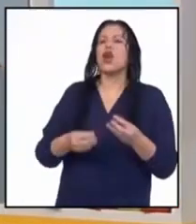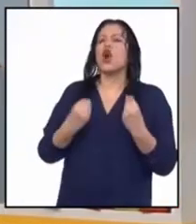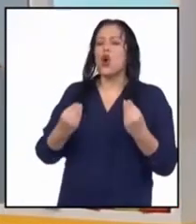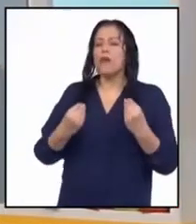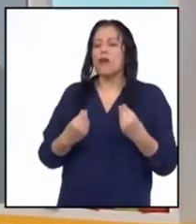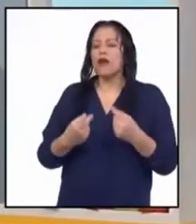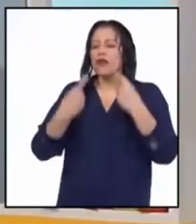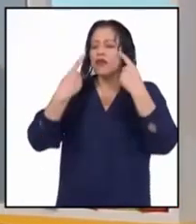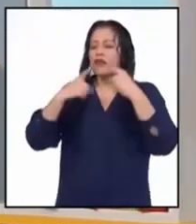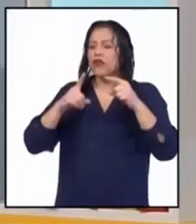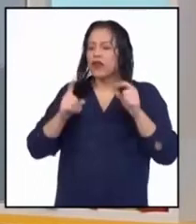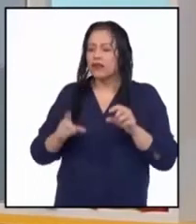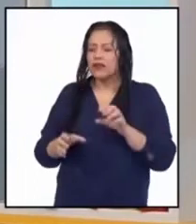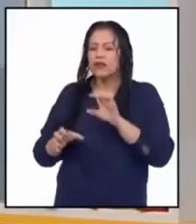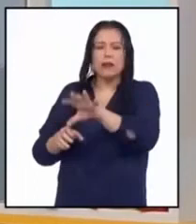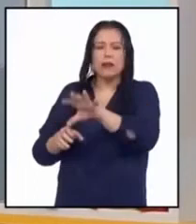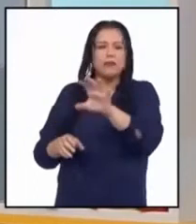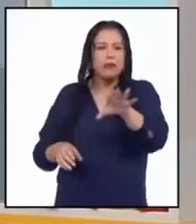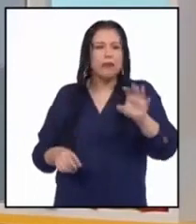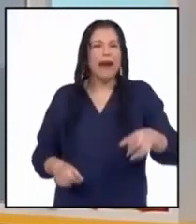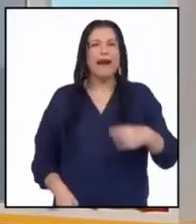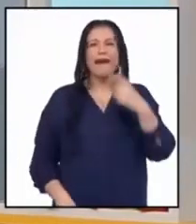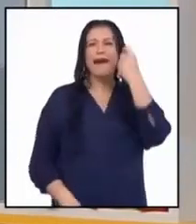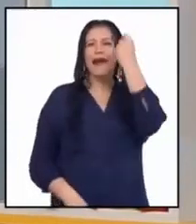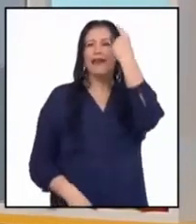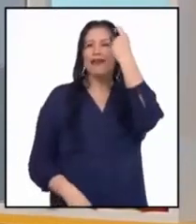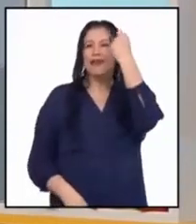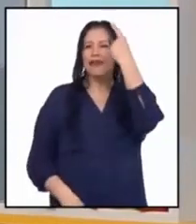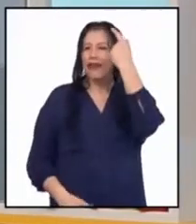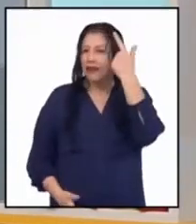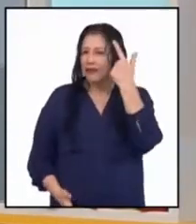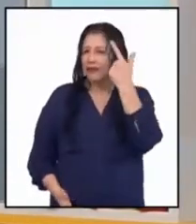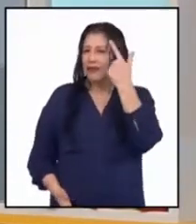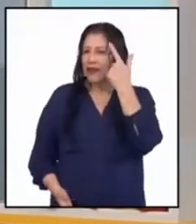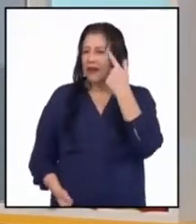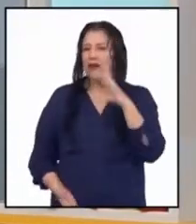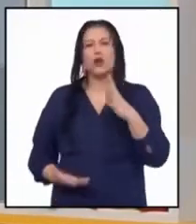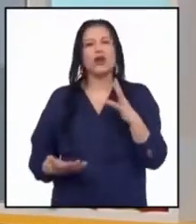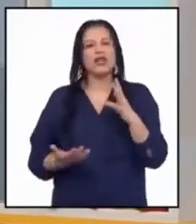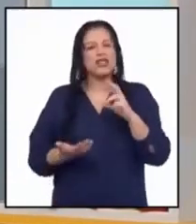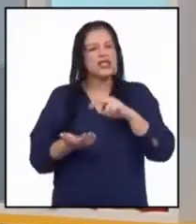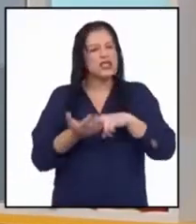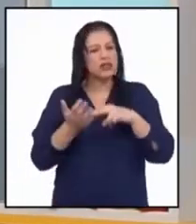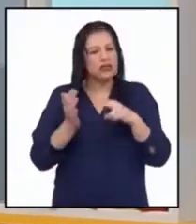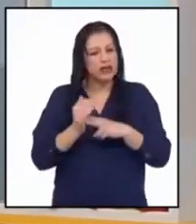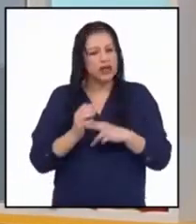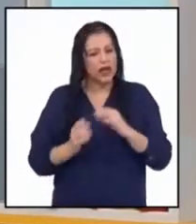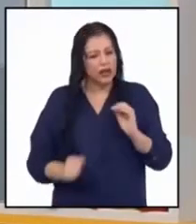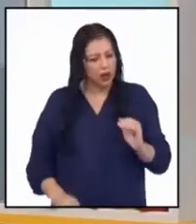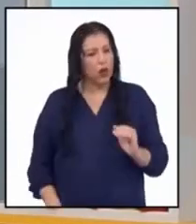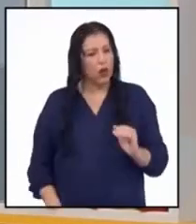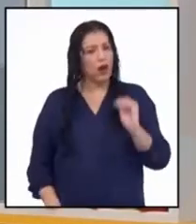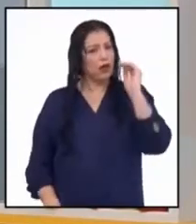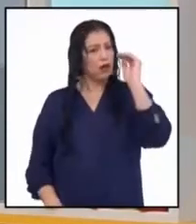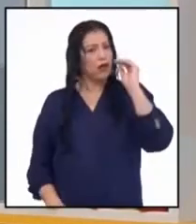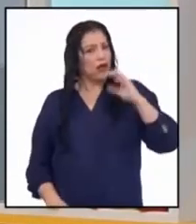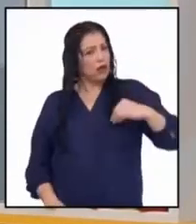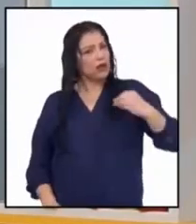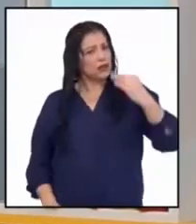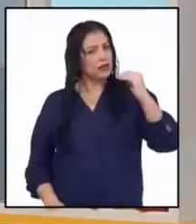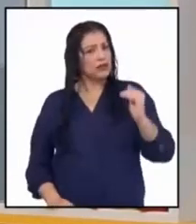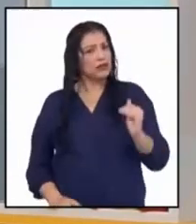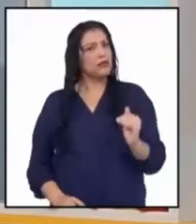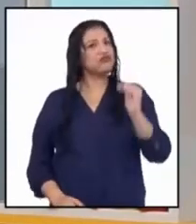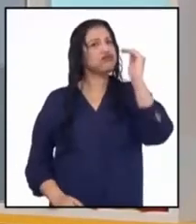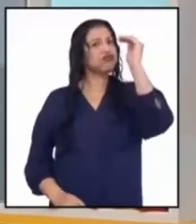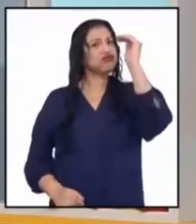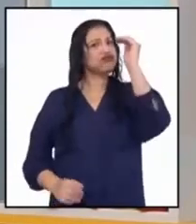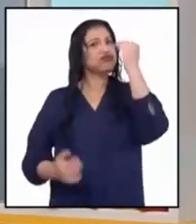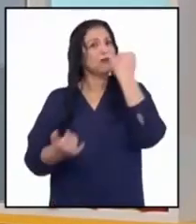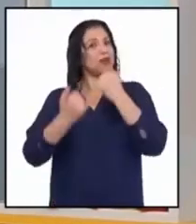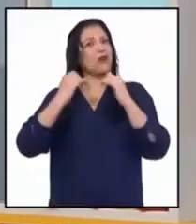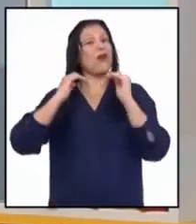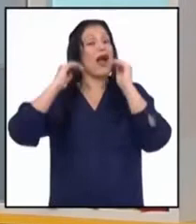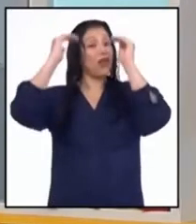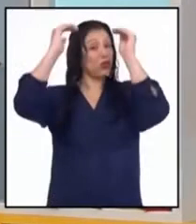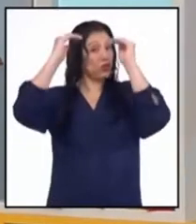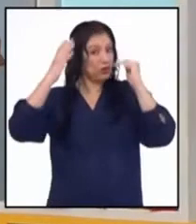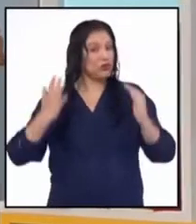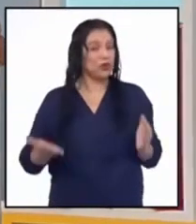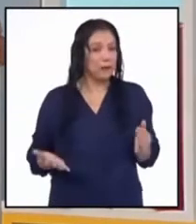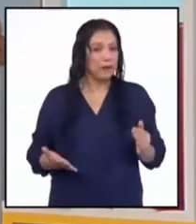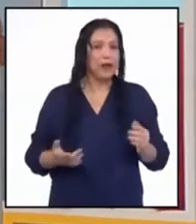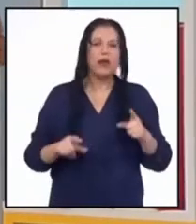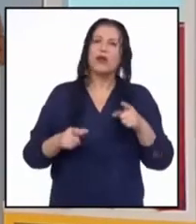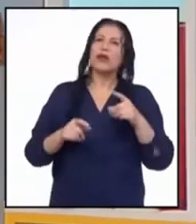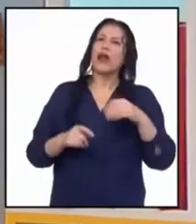colectividades entiendan lo que significa convertirse en adulto o adulta. La adolescencia entonces termina